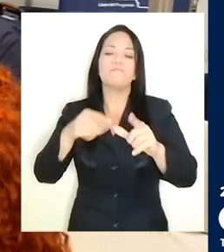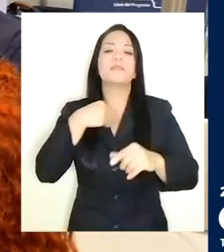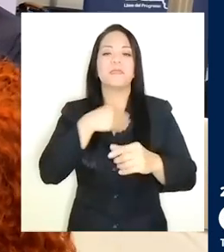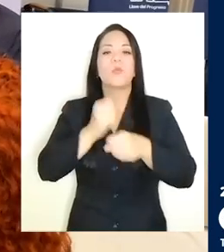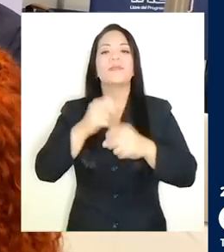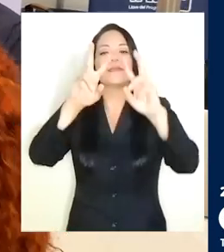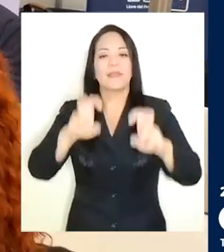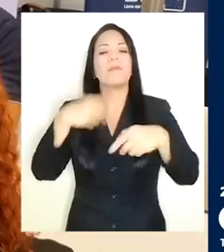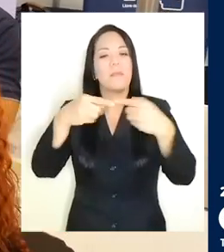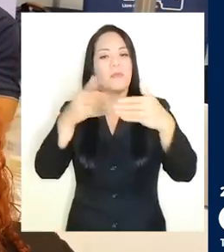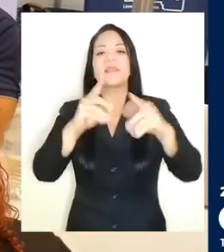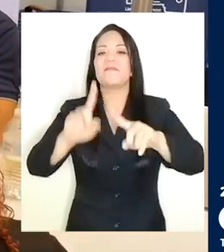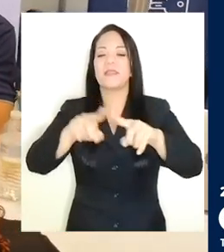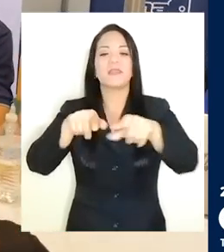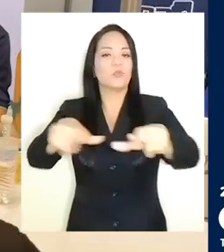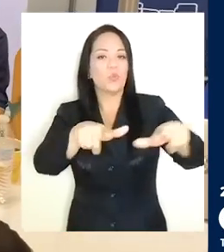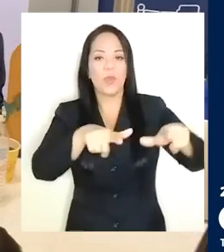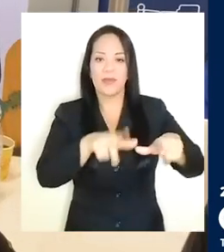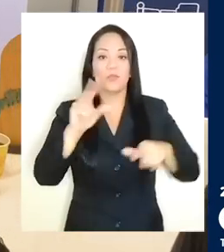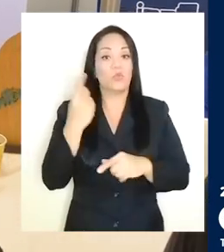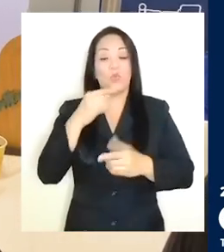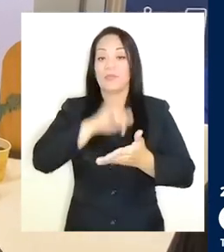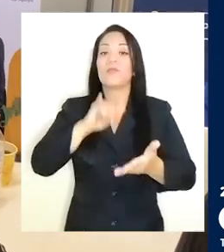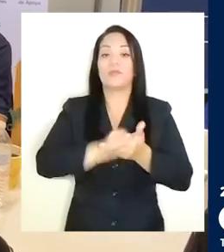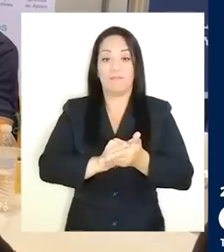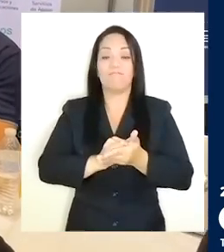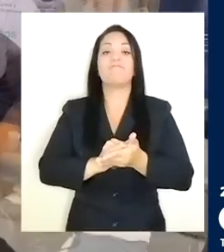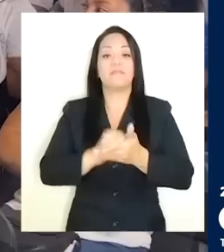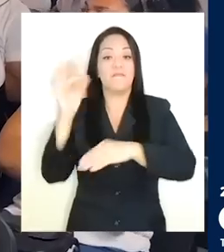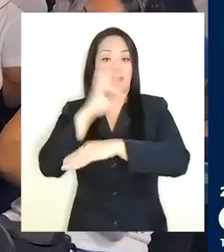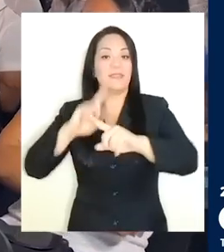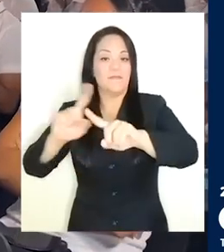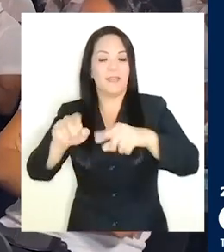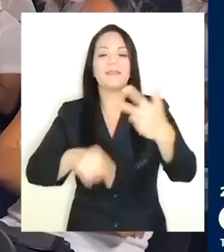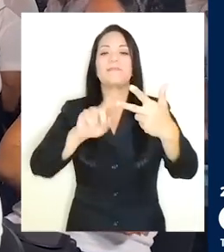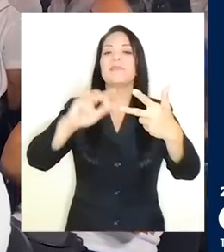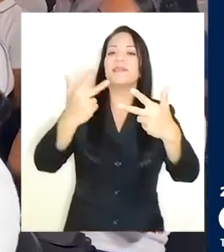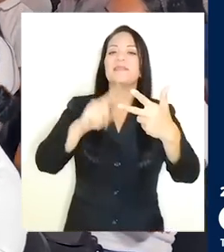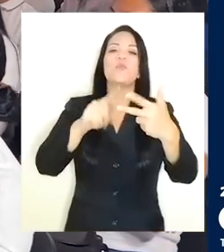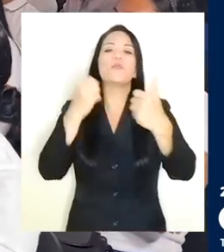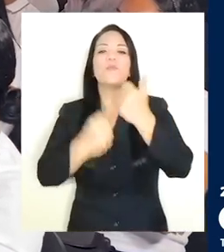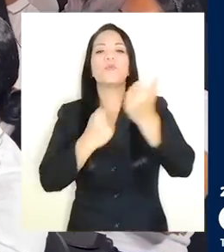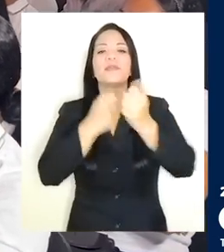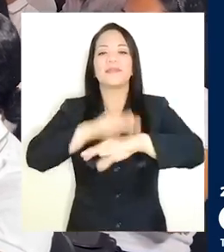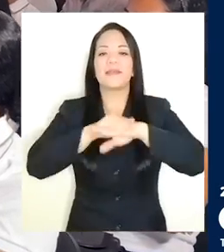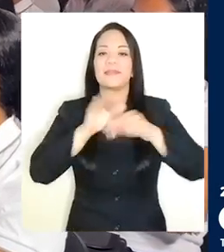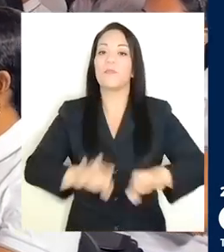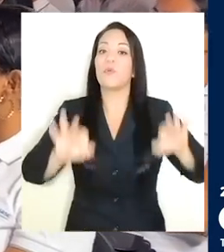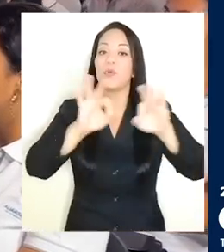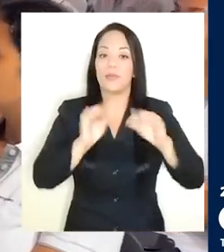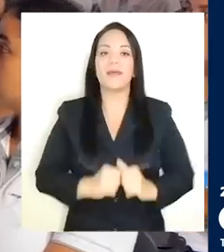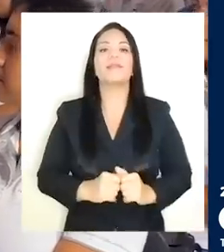hace el examen y lo vamos a abrir en diferentes lugares que no sea solo San José y en varias fechas. El tercero es para reforzar el inglés,